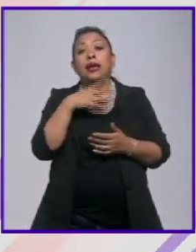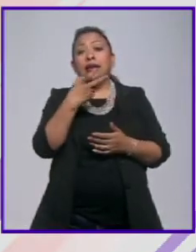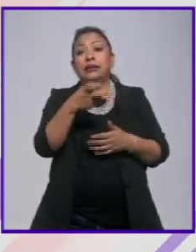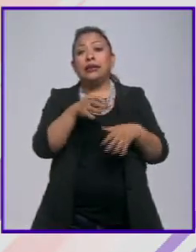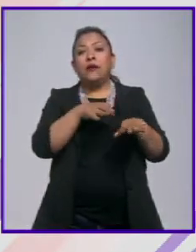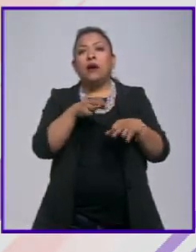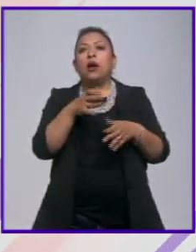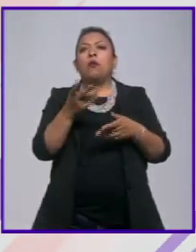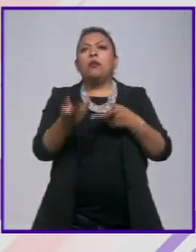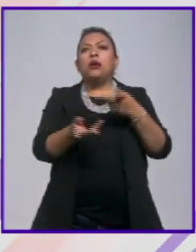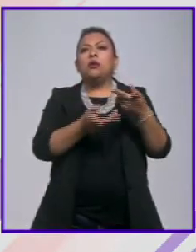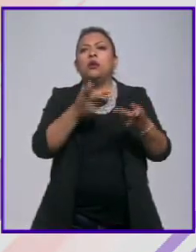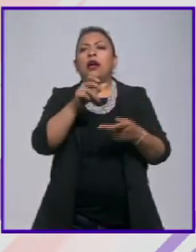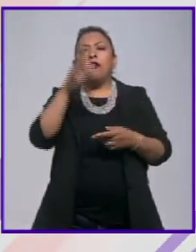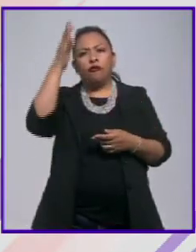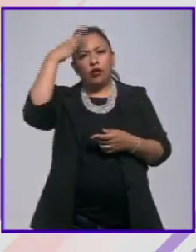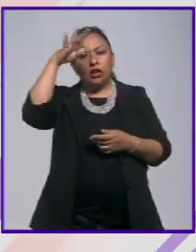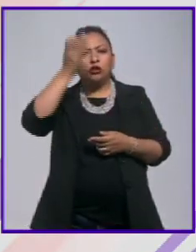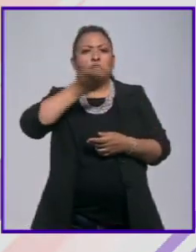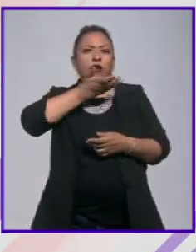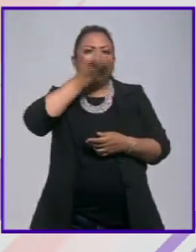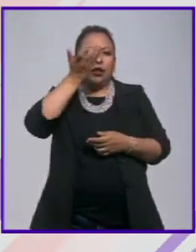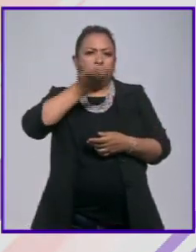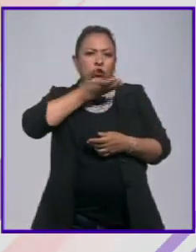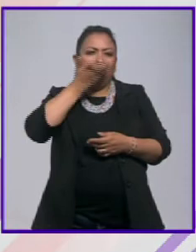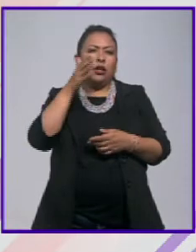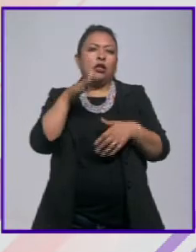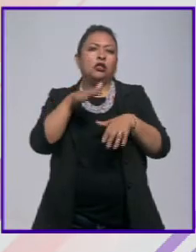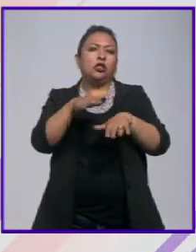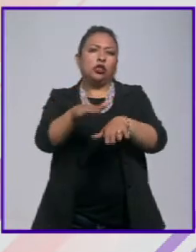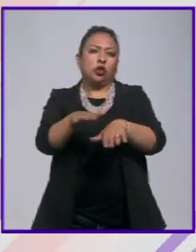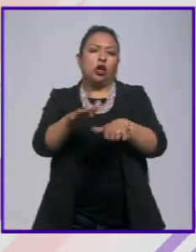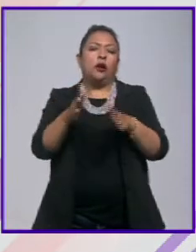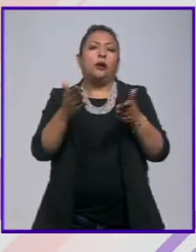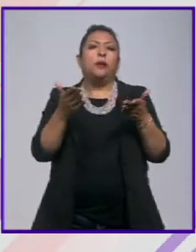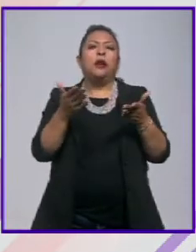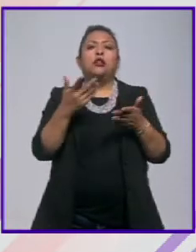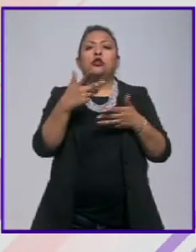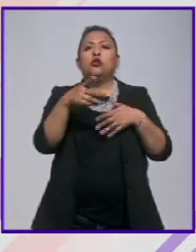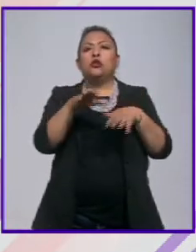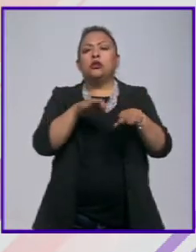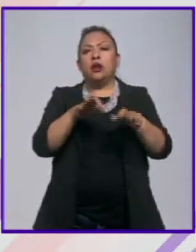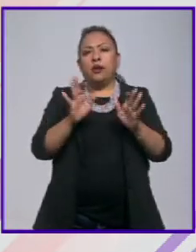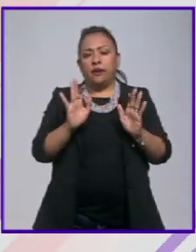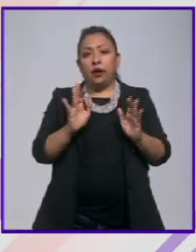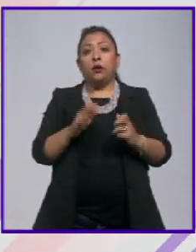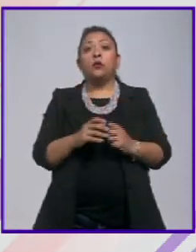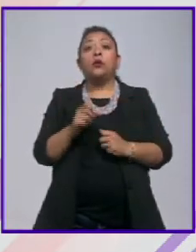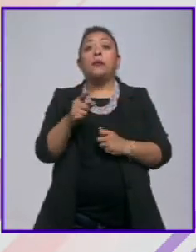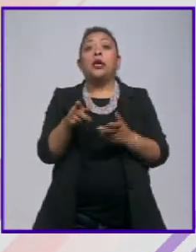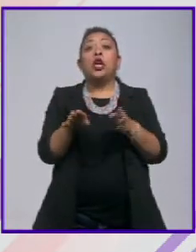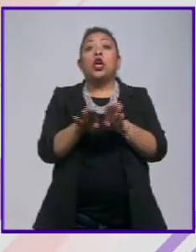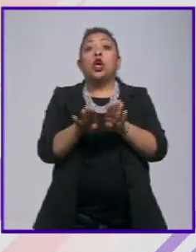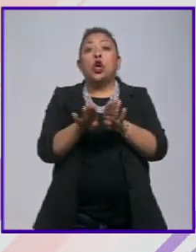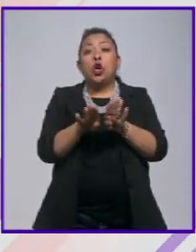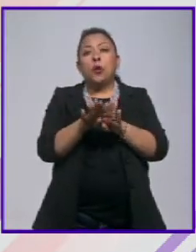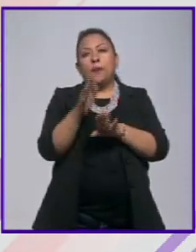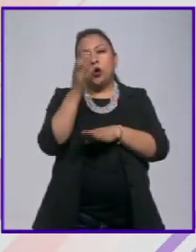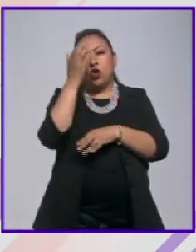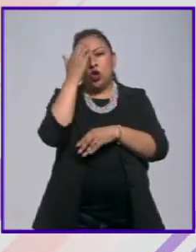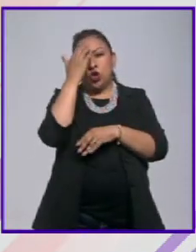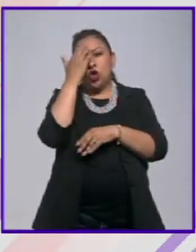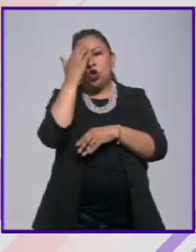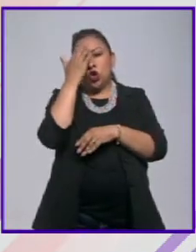es cuestionar a la filosofía tradicional sobre su funcionalidad y cómo acercarse sobre todo